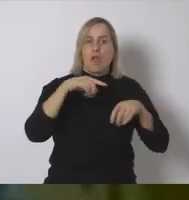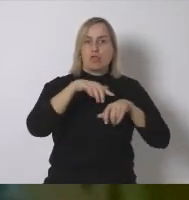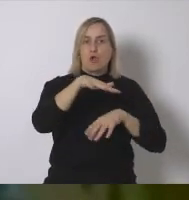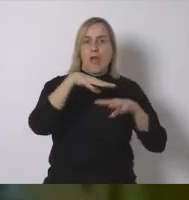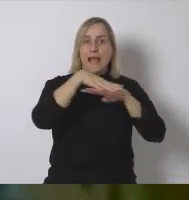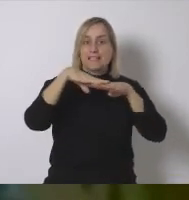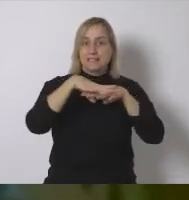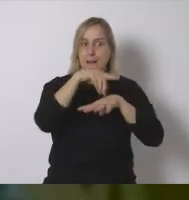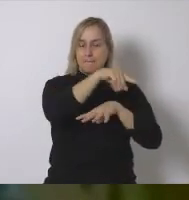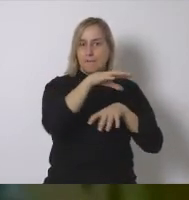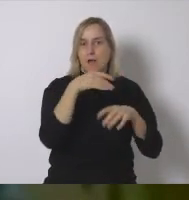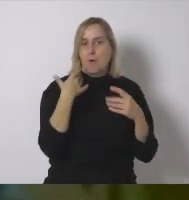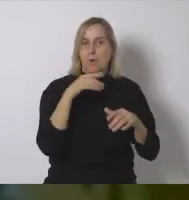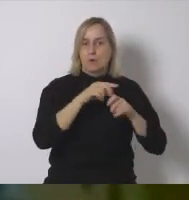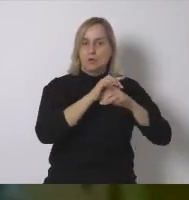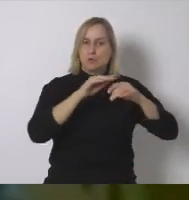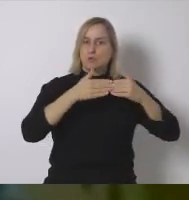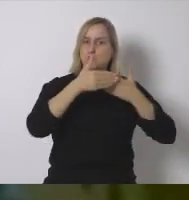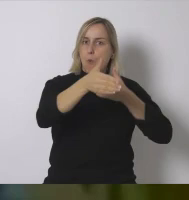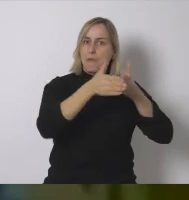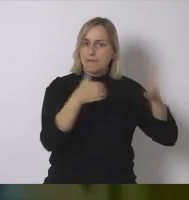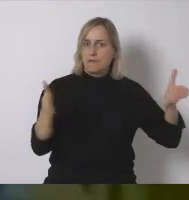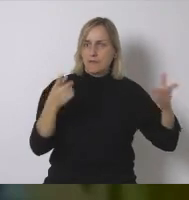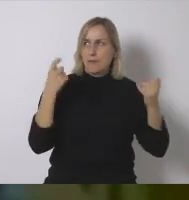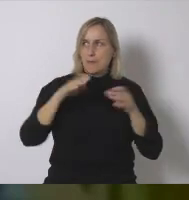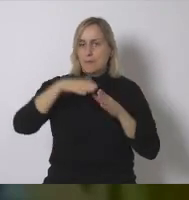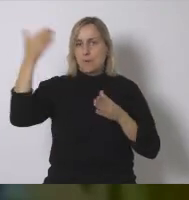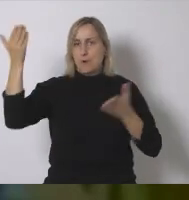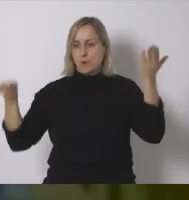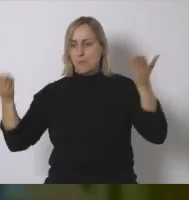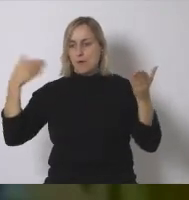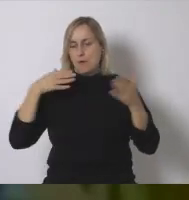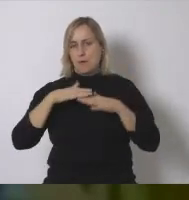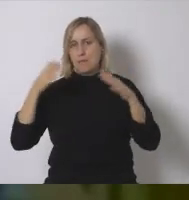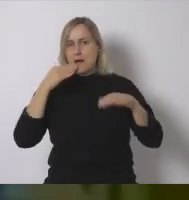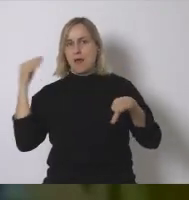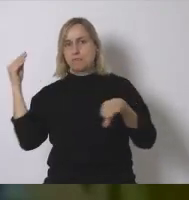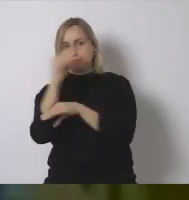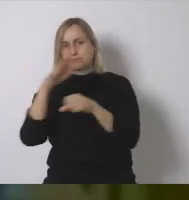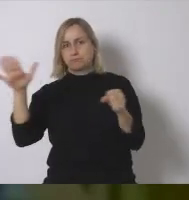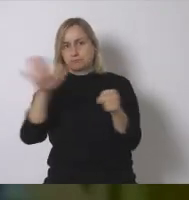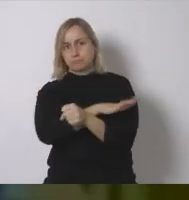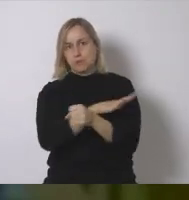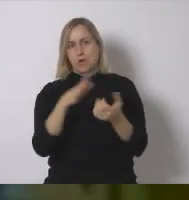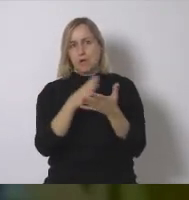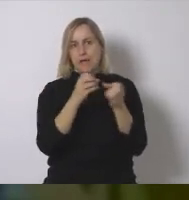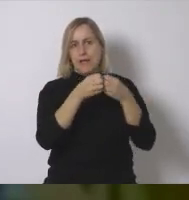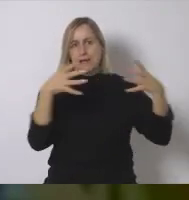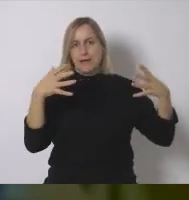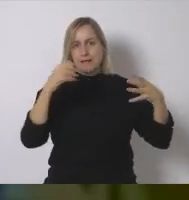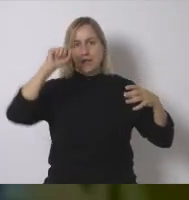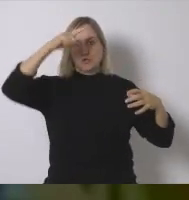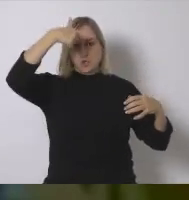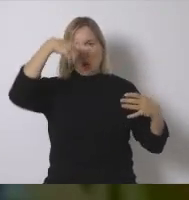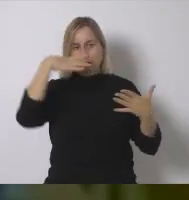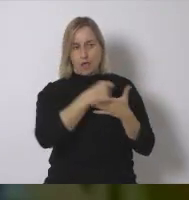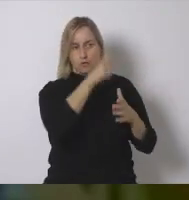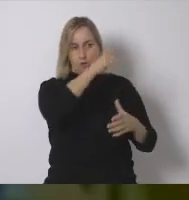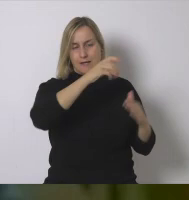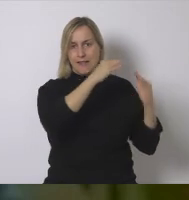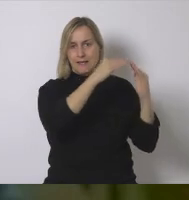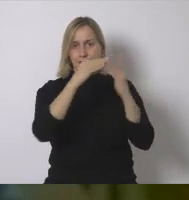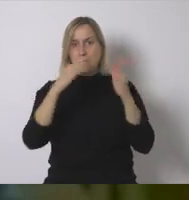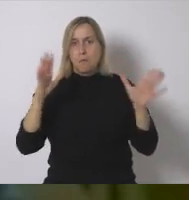como Barcelona y el barrio de la Champla necesita mucha superficie para alimentar de energía a todos